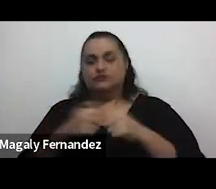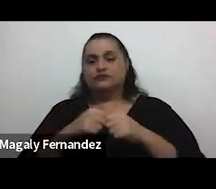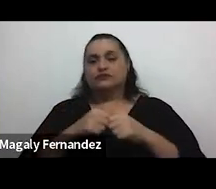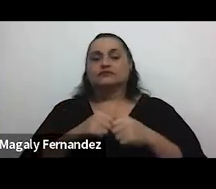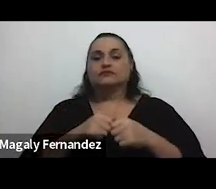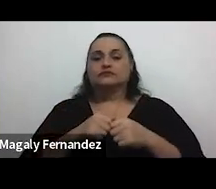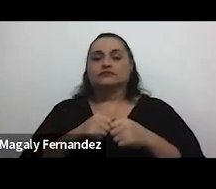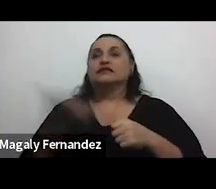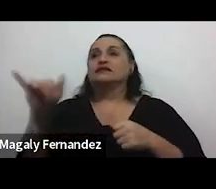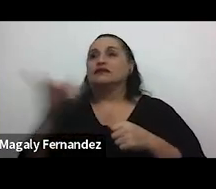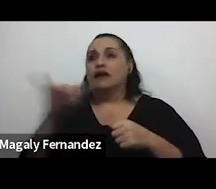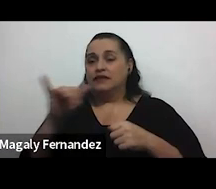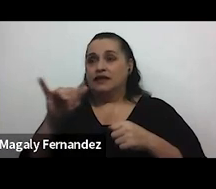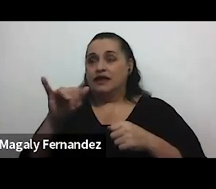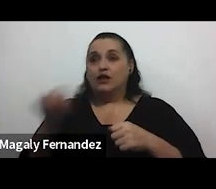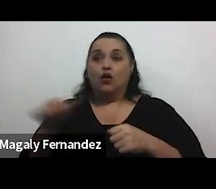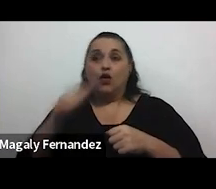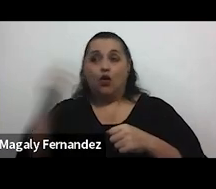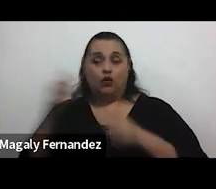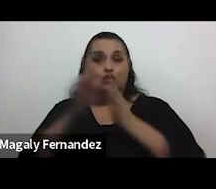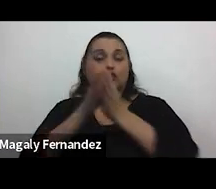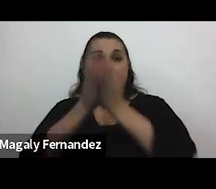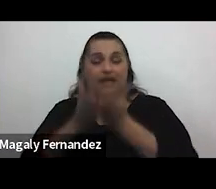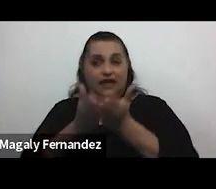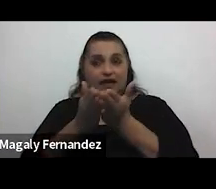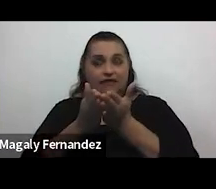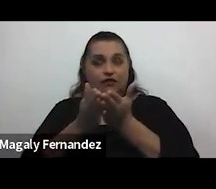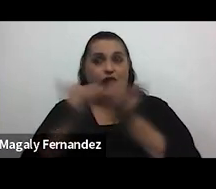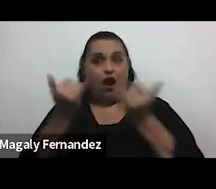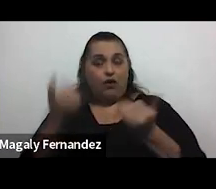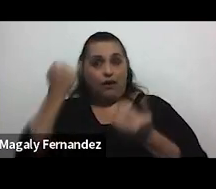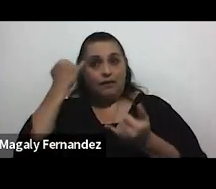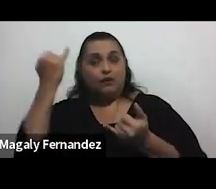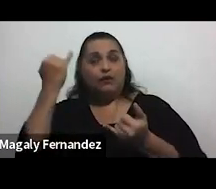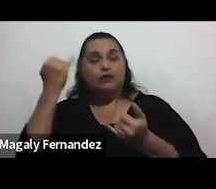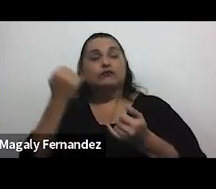y finalmente otro que ahorita me surge es